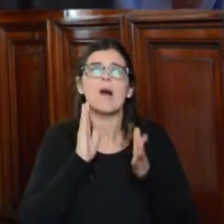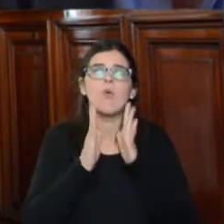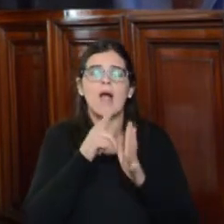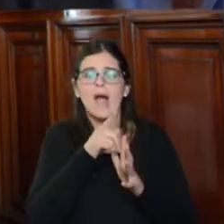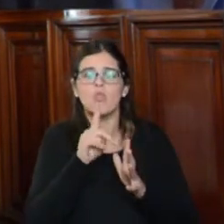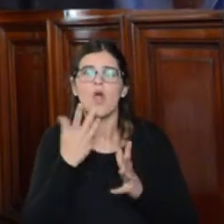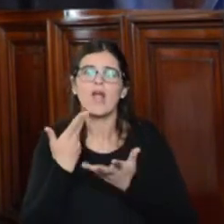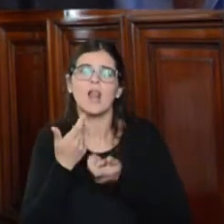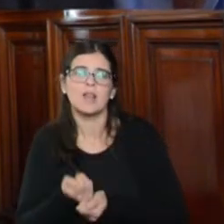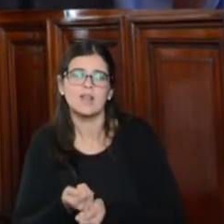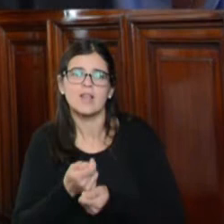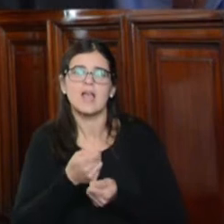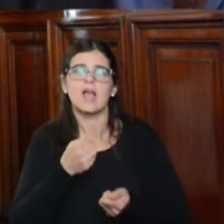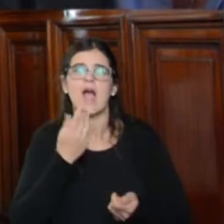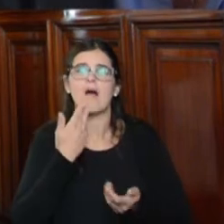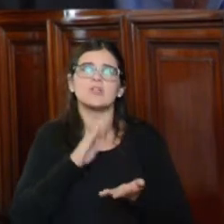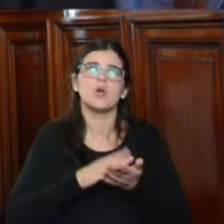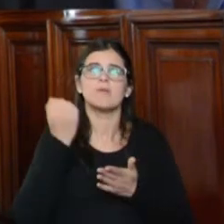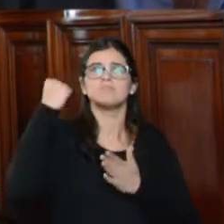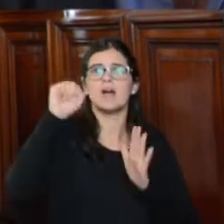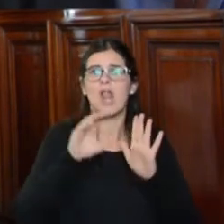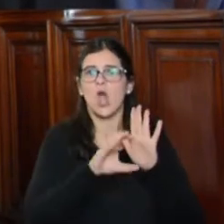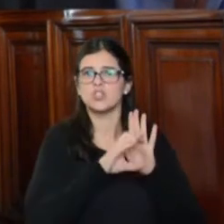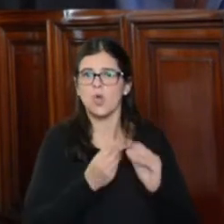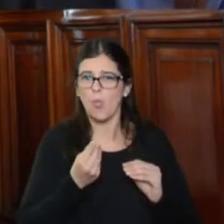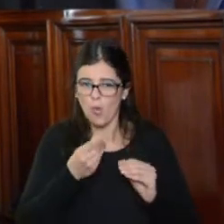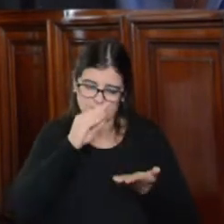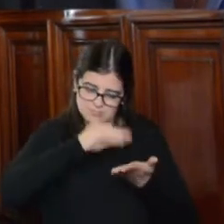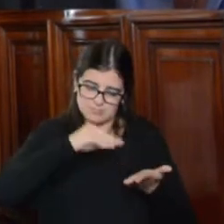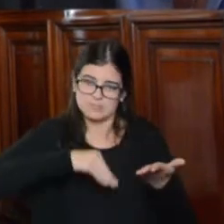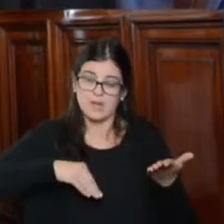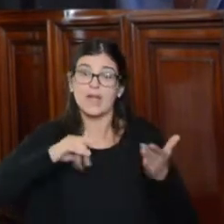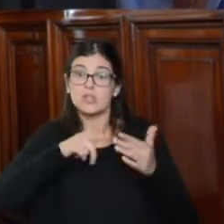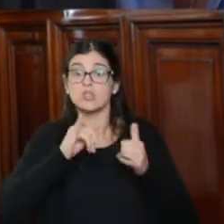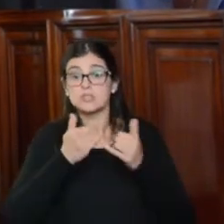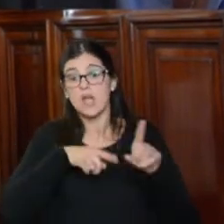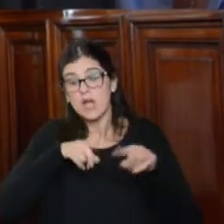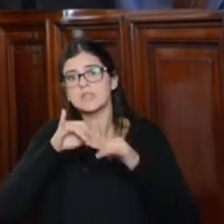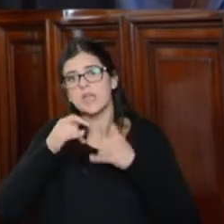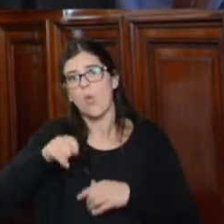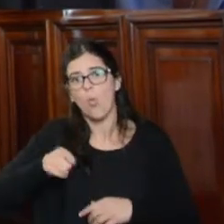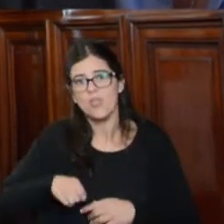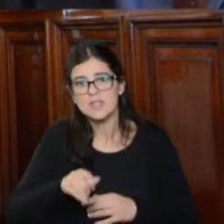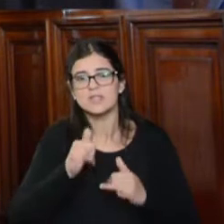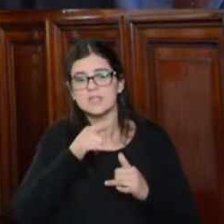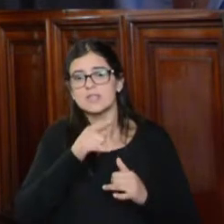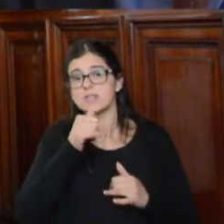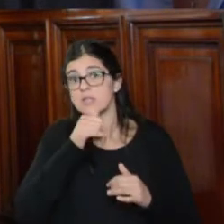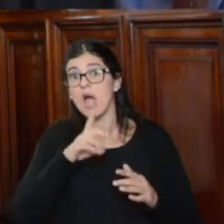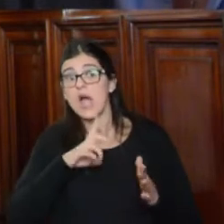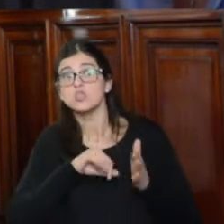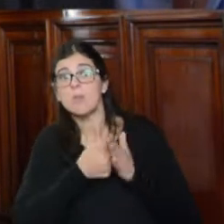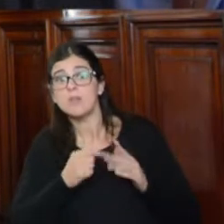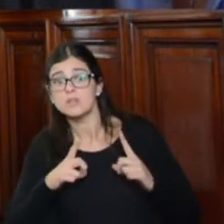que plantean judicialmente la inconstitucionalidad de la ley de riesgo de trabajo, y en esto hemos iniciado una acción judicial y esa resolución se encuentra suspendida